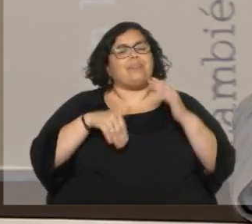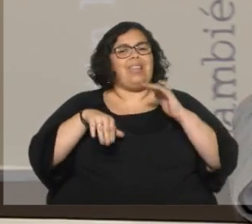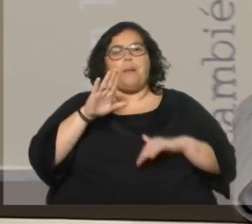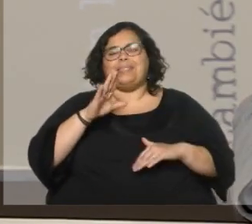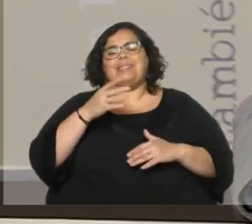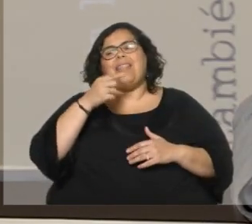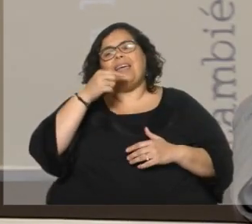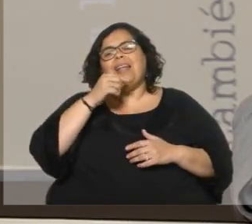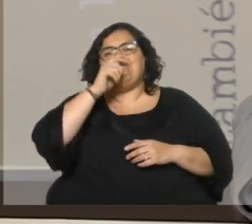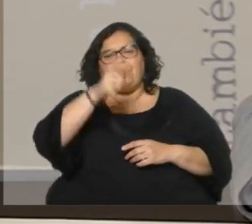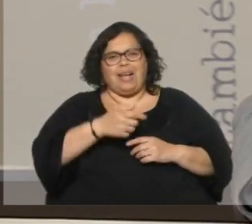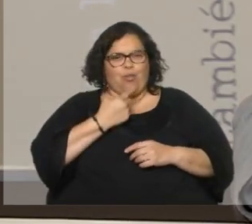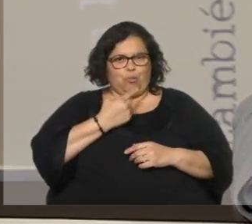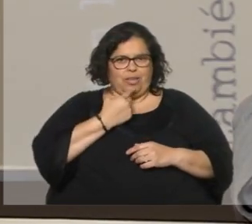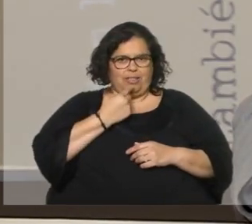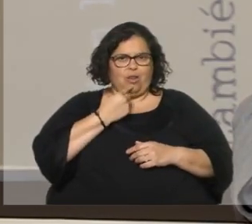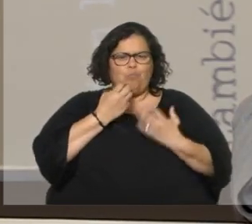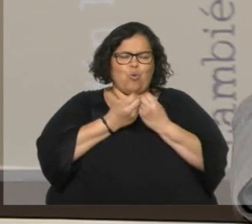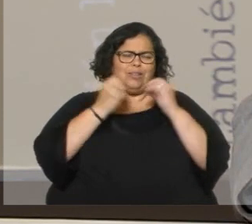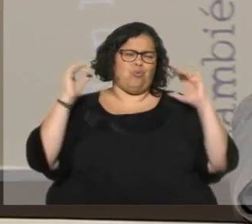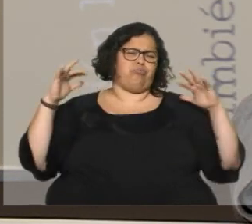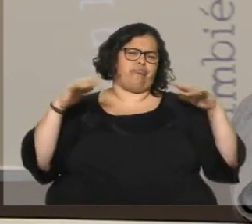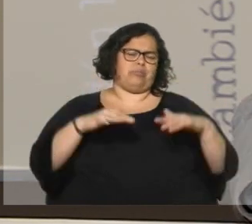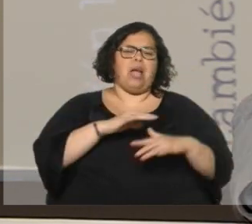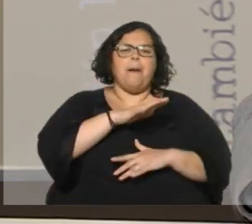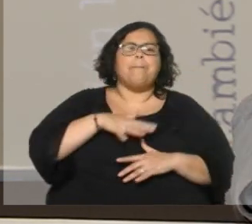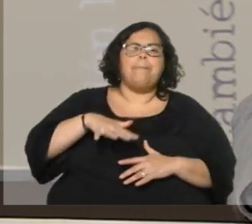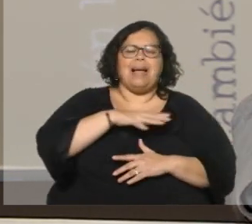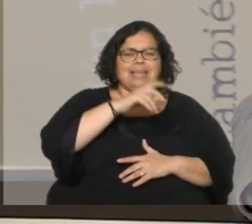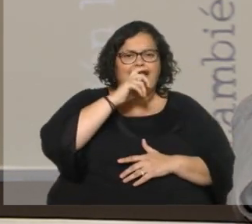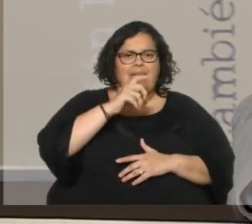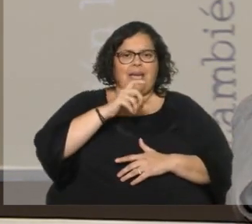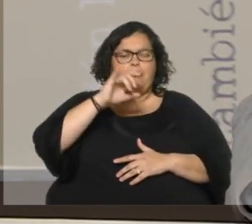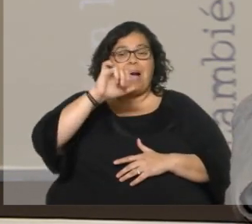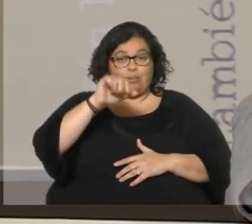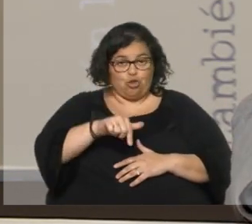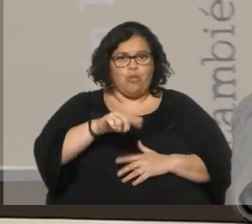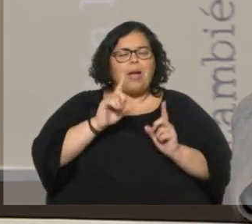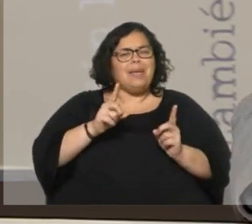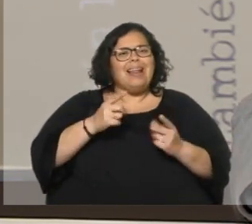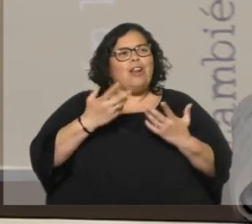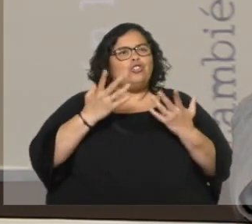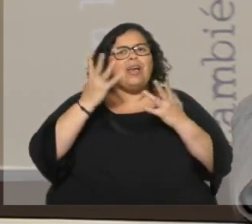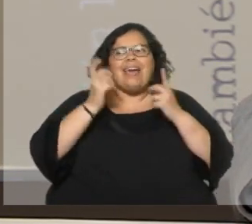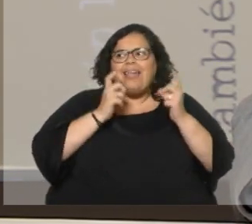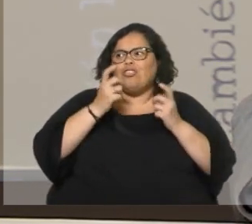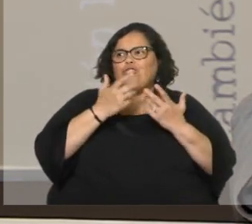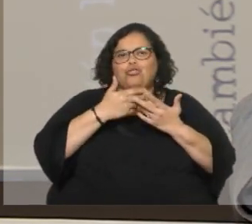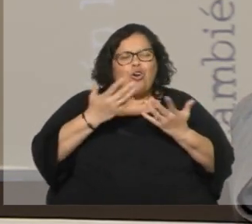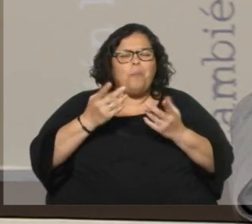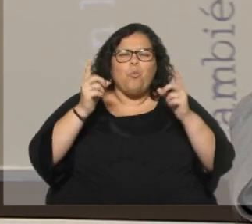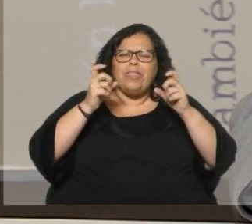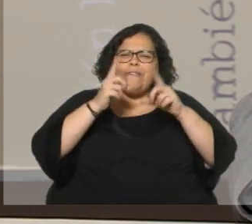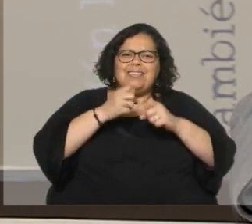multitud que desbordó la Plaza de Mayo, estaban los gestos humanos. Es muy difícil de transmitir lo que se vivió